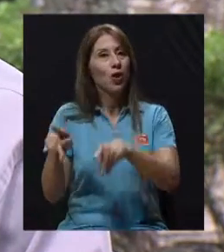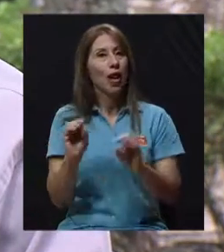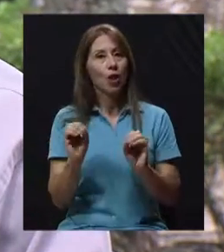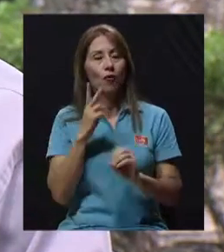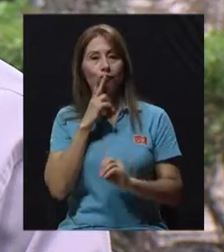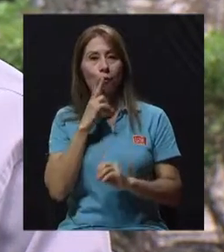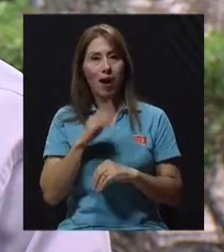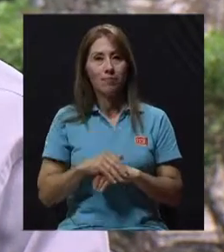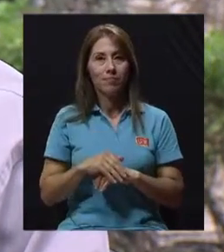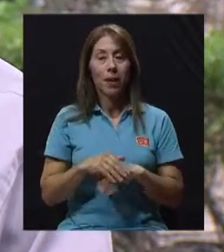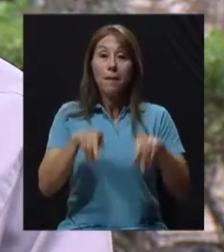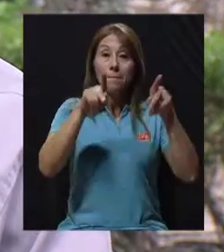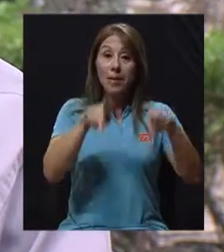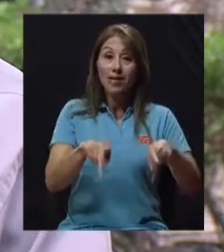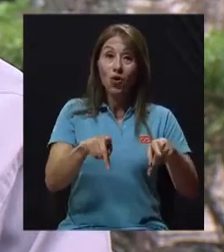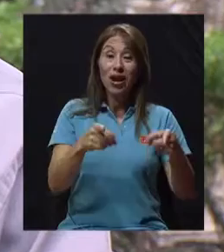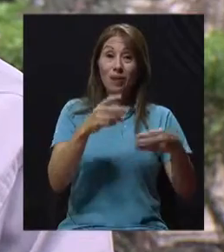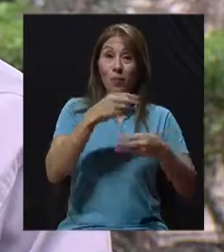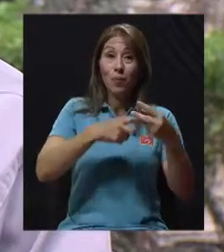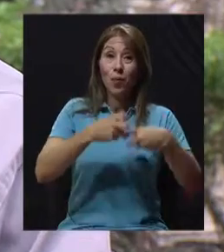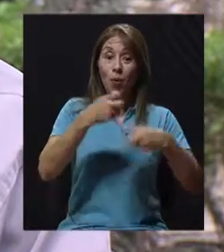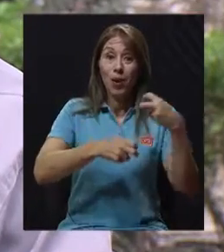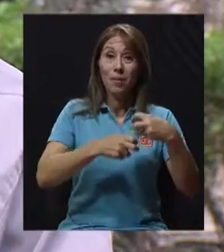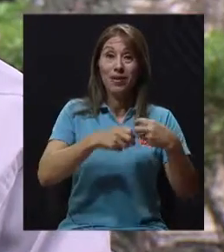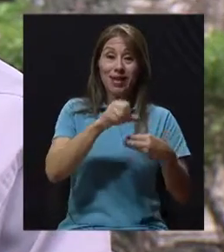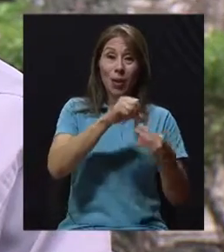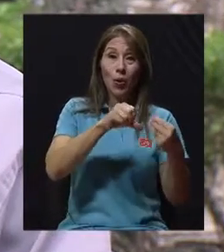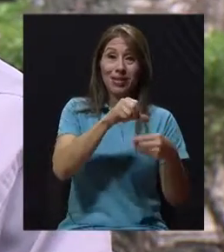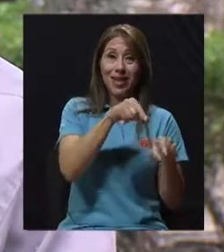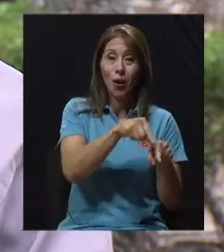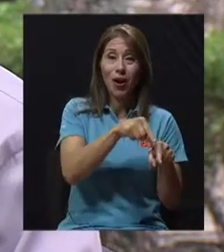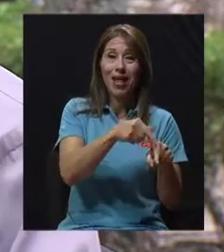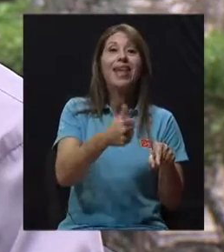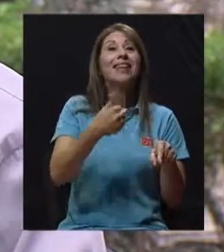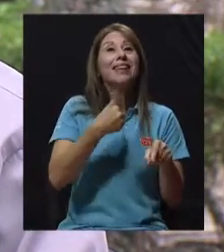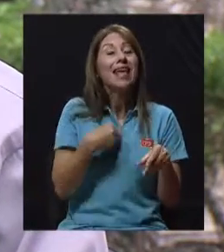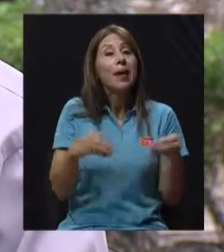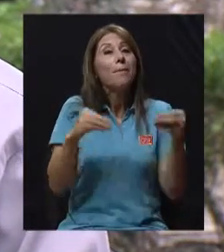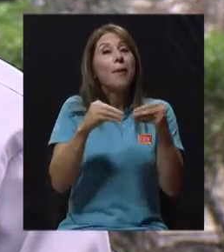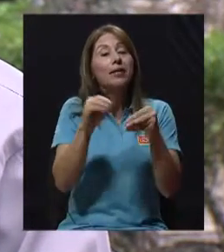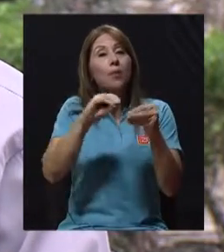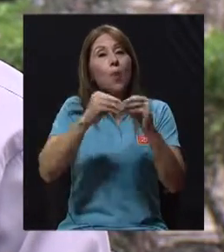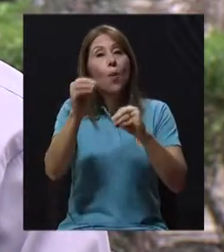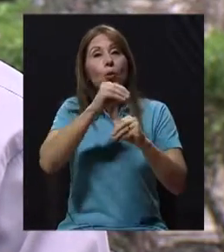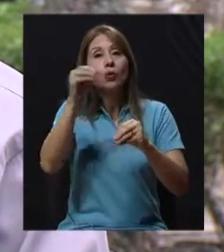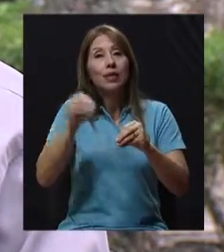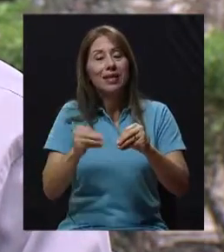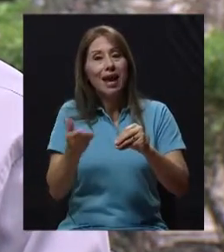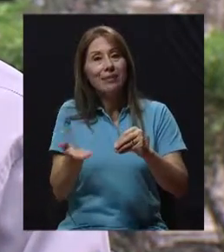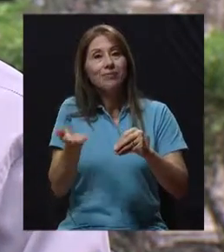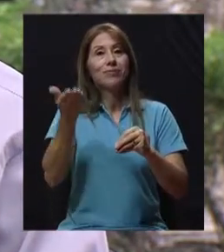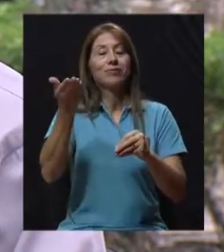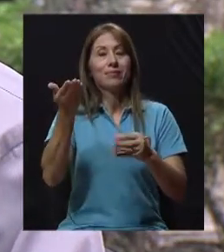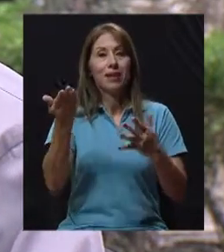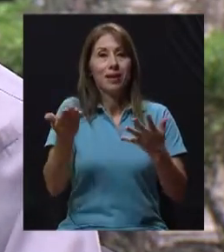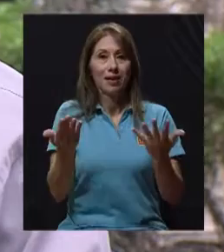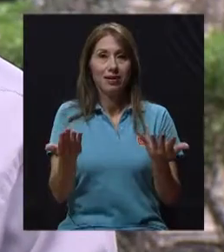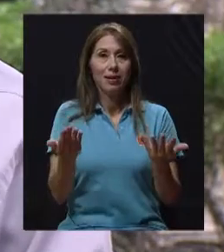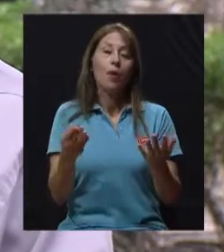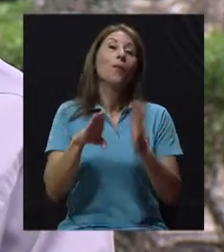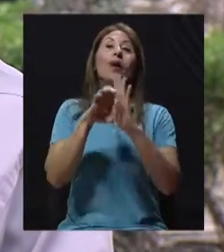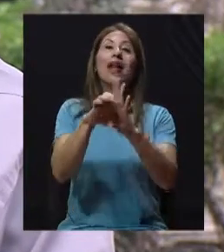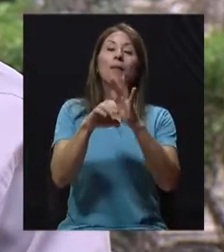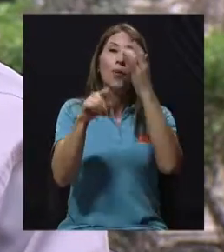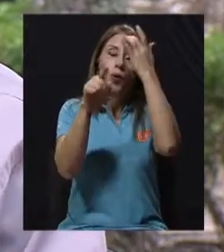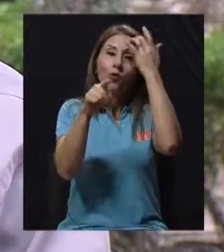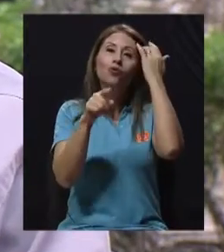que padece el colesterol tiene el riesgo de casi 2.5 veces más de tener una enfermedad cardíaca que el que no lo tiene. Eso es